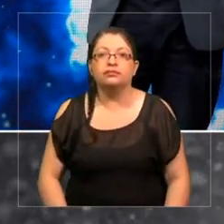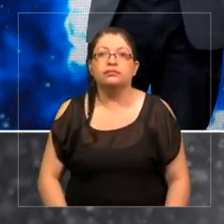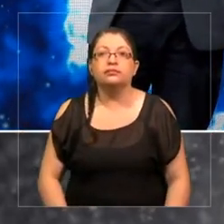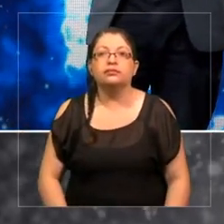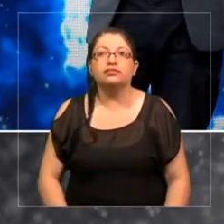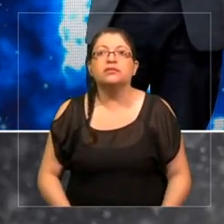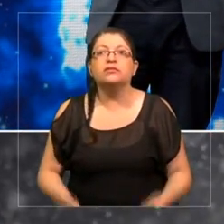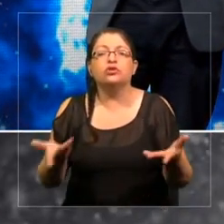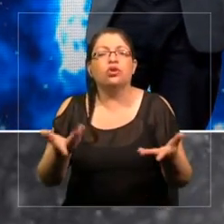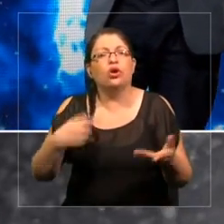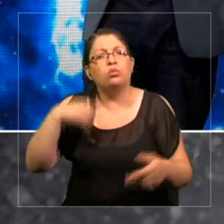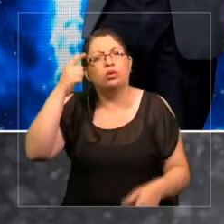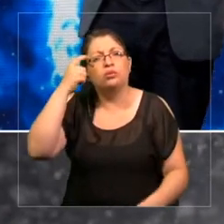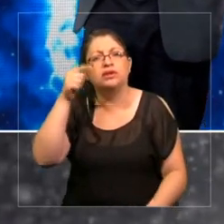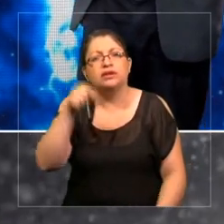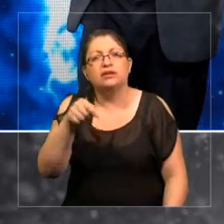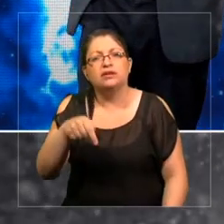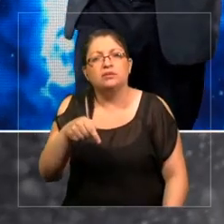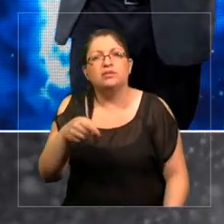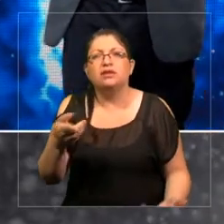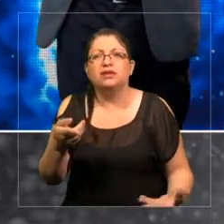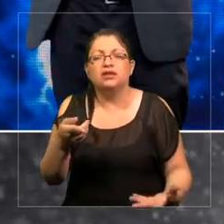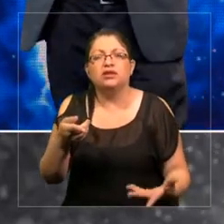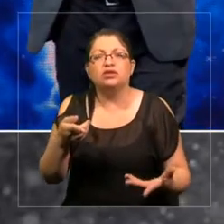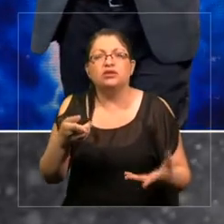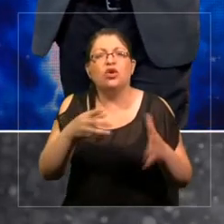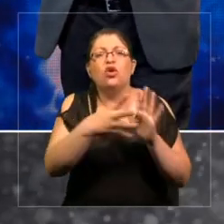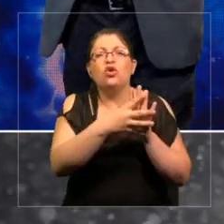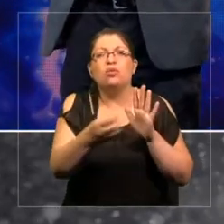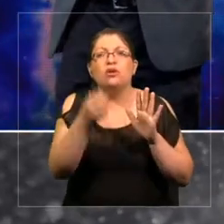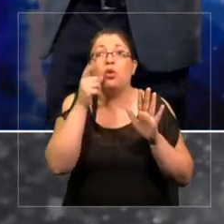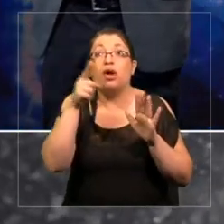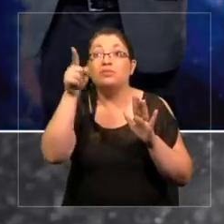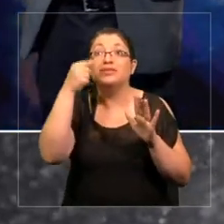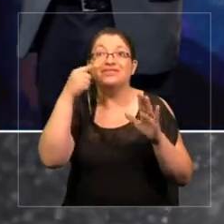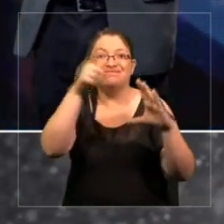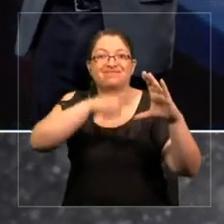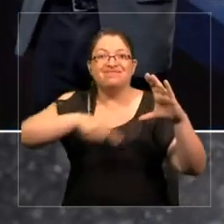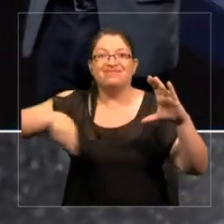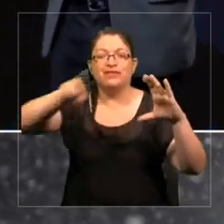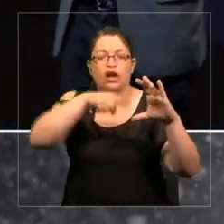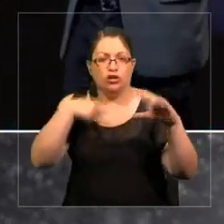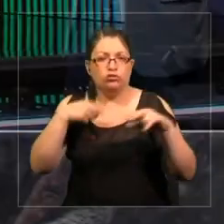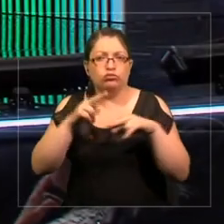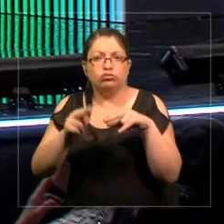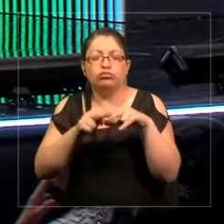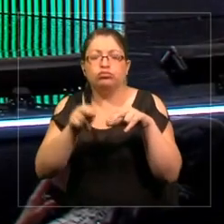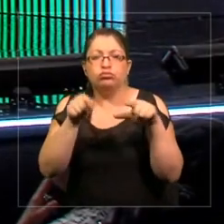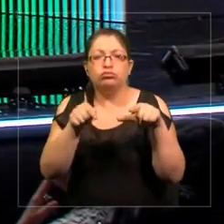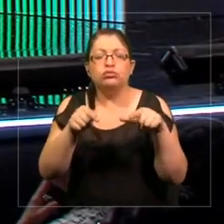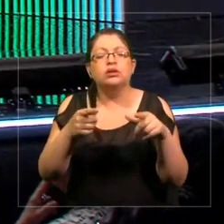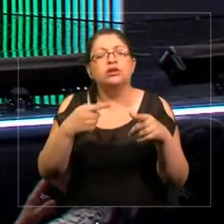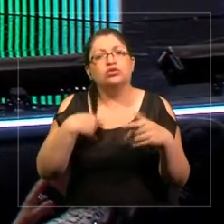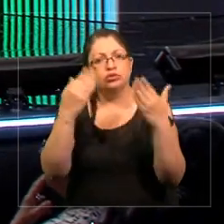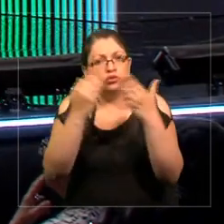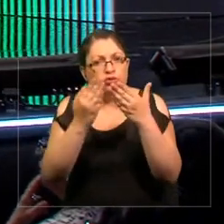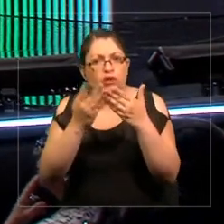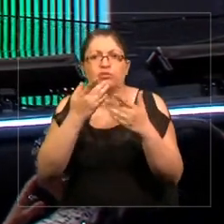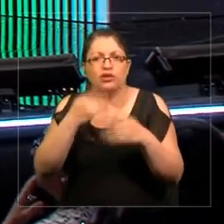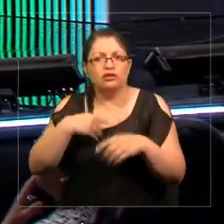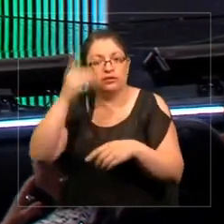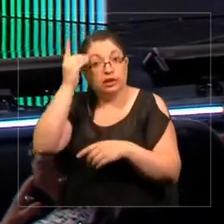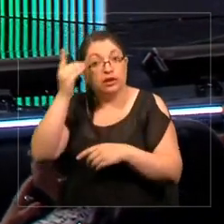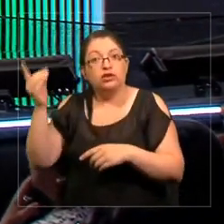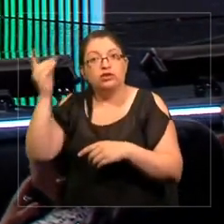¿Cómo pensamos esto? ¿Cuáles son los modelos y medios? Y este es un modelo con el que yo hice y estudié como doctor.